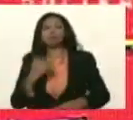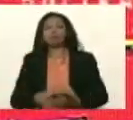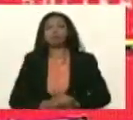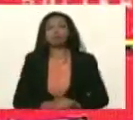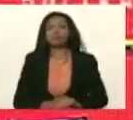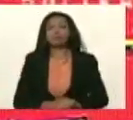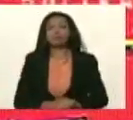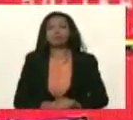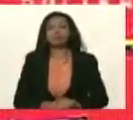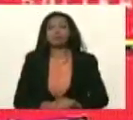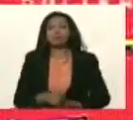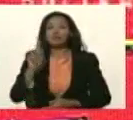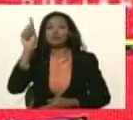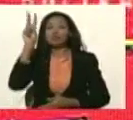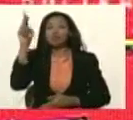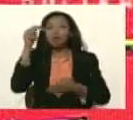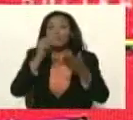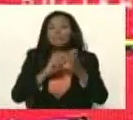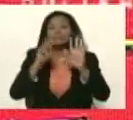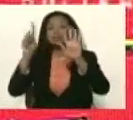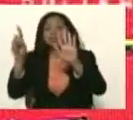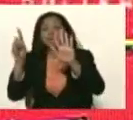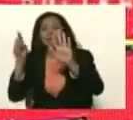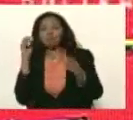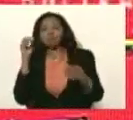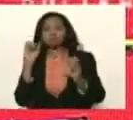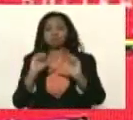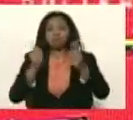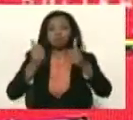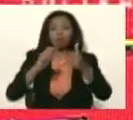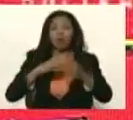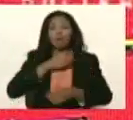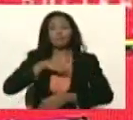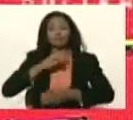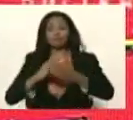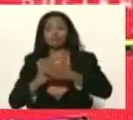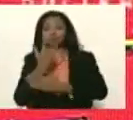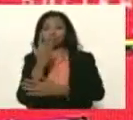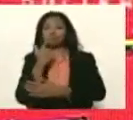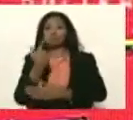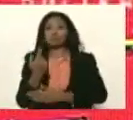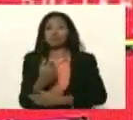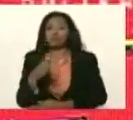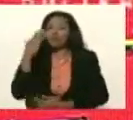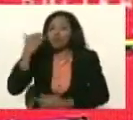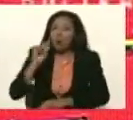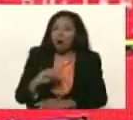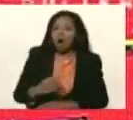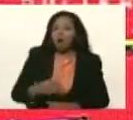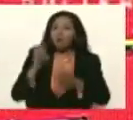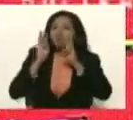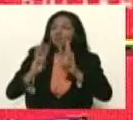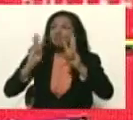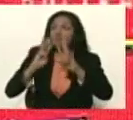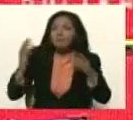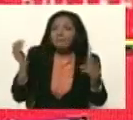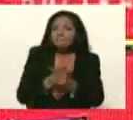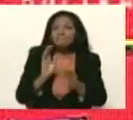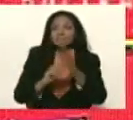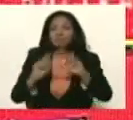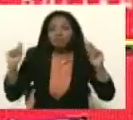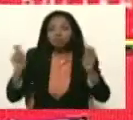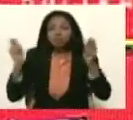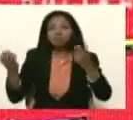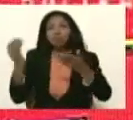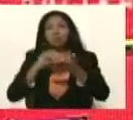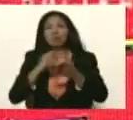2006 cuando el comandante Chávez lanzó la misión árbol yo dije oye vale que agarre la misión árbol relanzarla